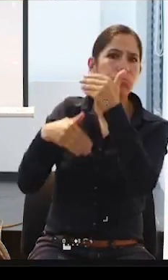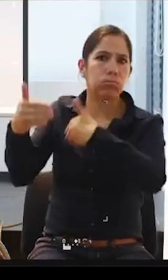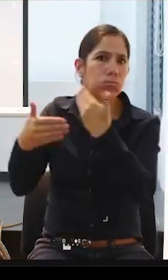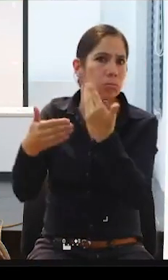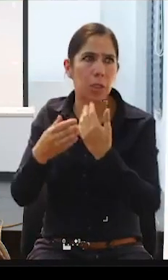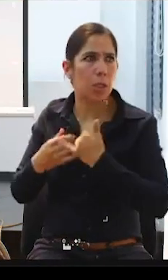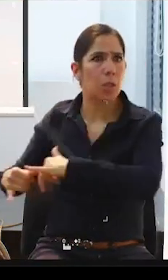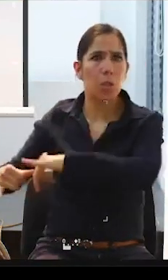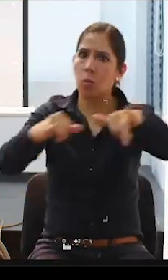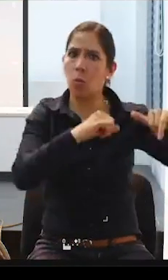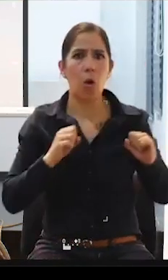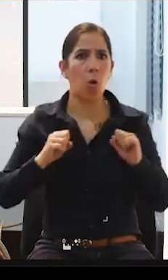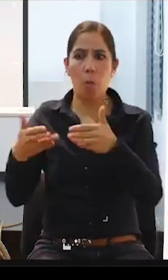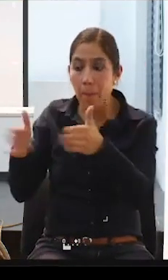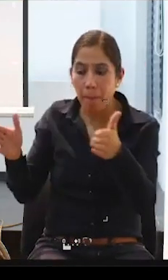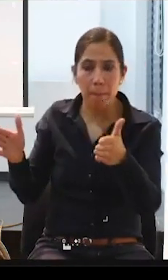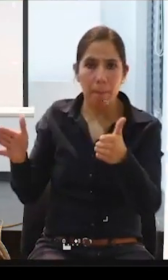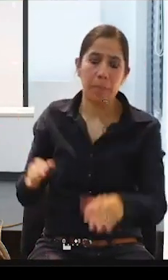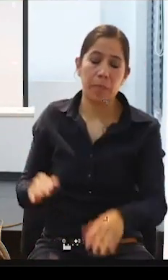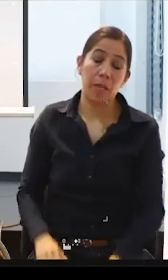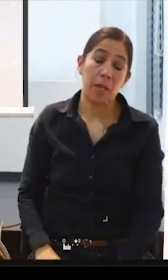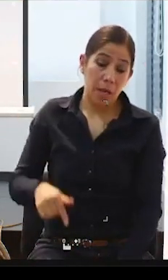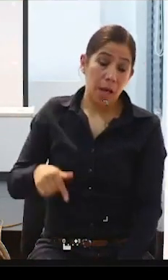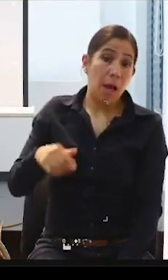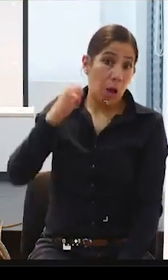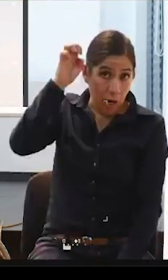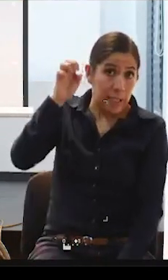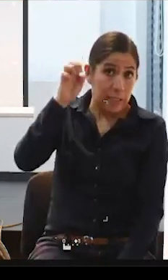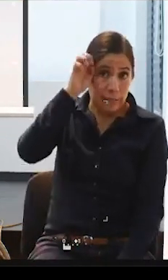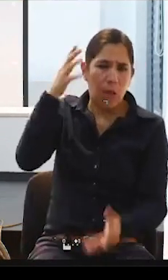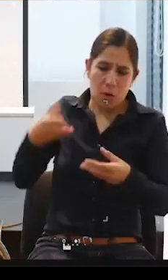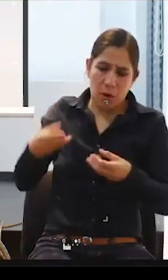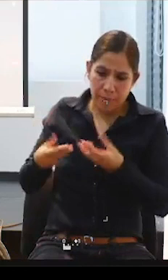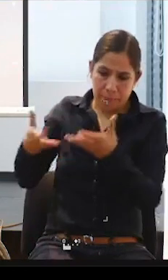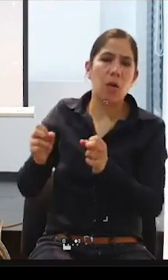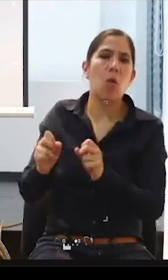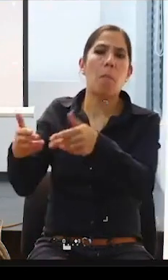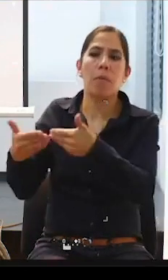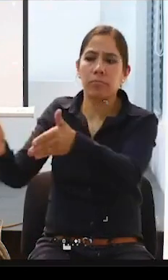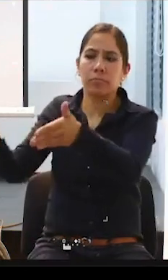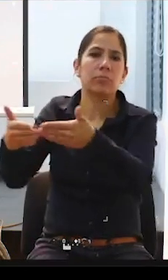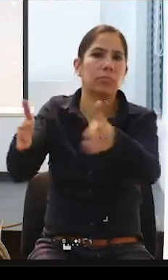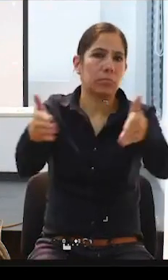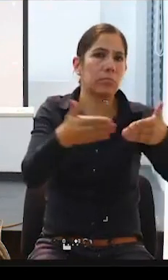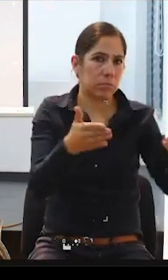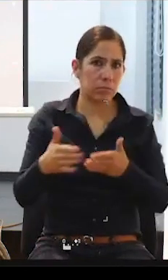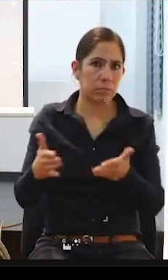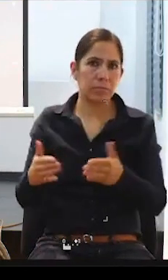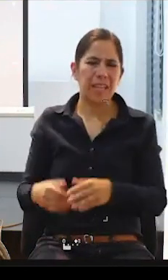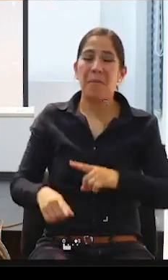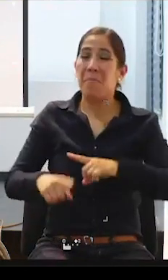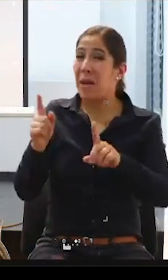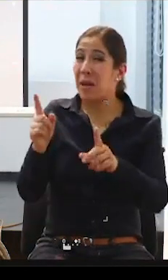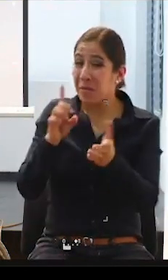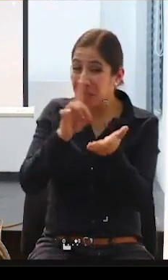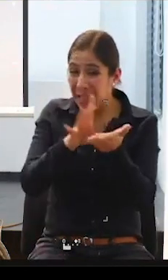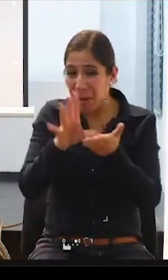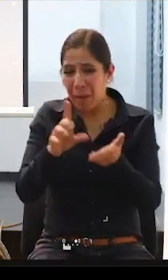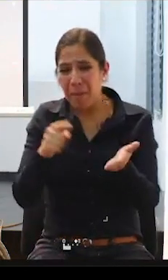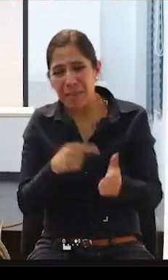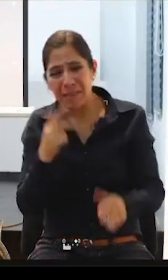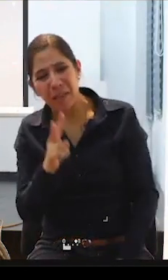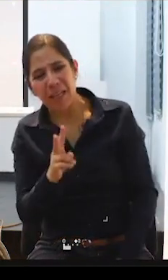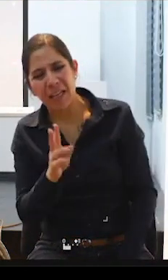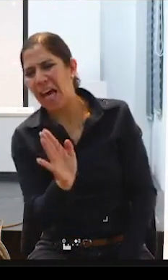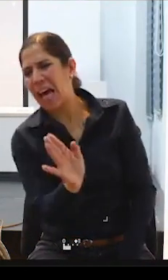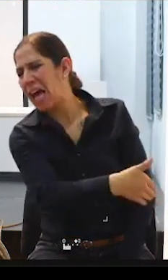mismas oportunidades el Estado nos está dando las mismas oportunidades a todos sus ciudadanos a veces nos tratan como ciudadanos de tercera o quinta